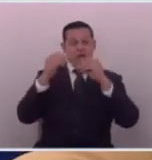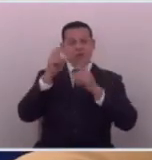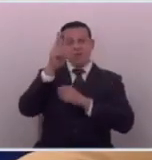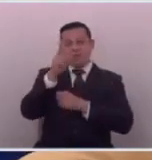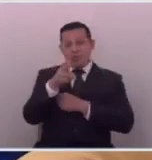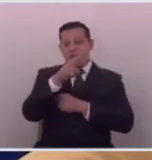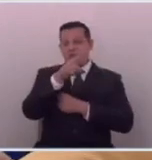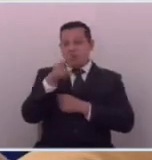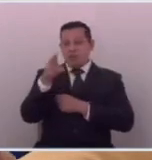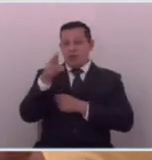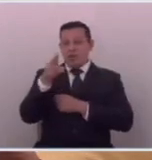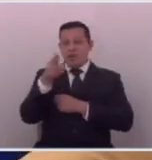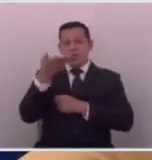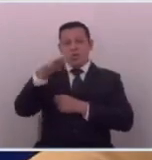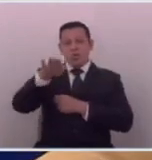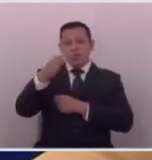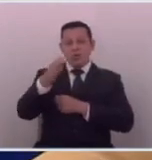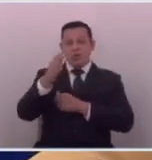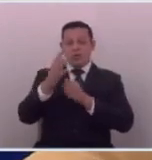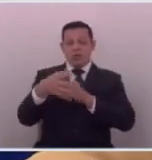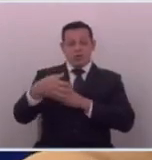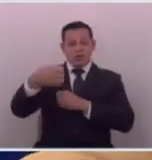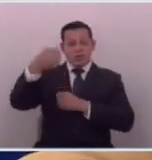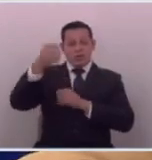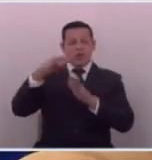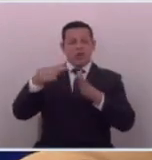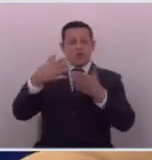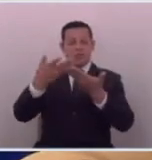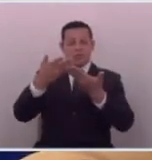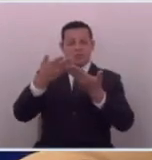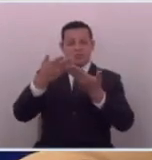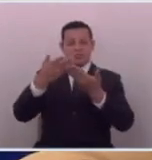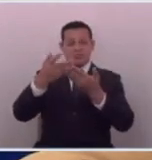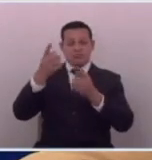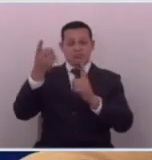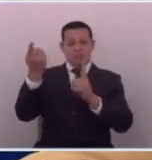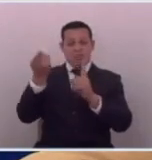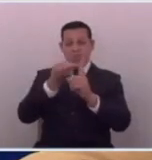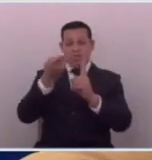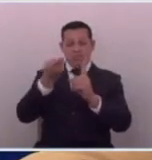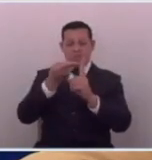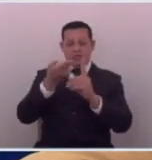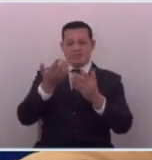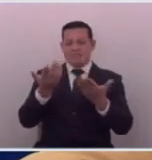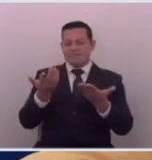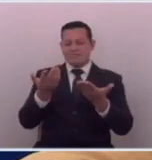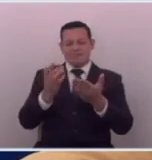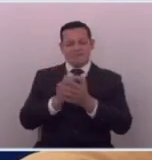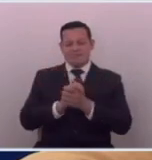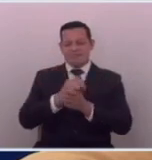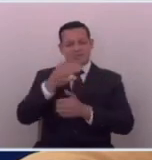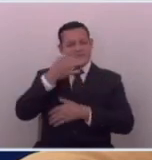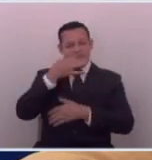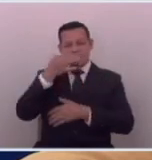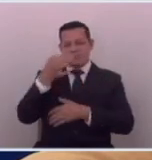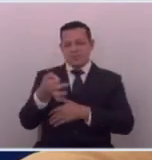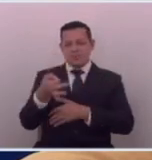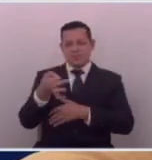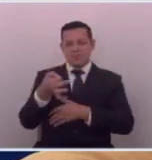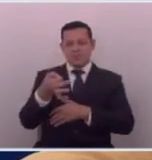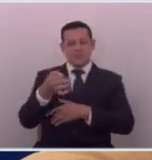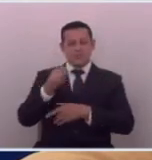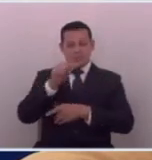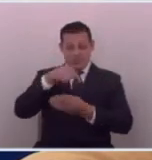pobrecitos se les ha utilizado la pauta como como medio de castigo por Dios de verdad están